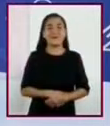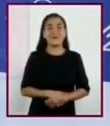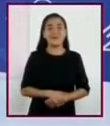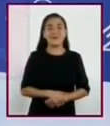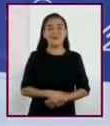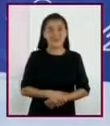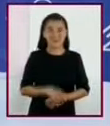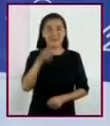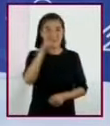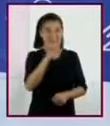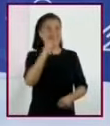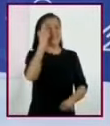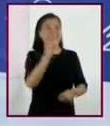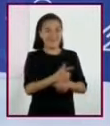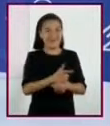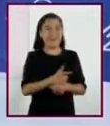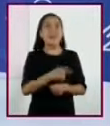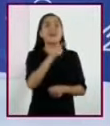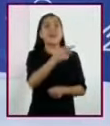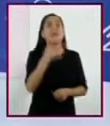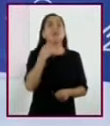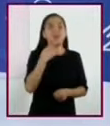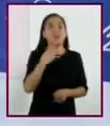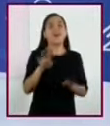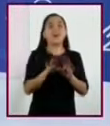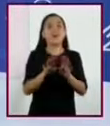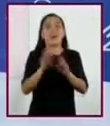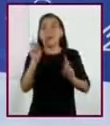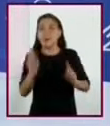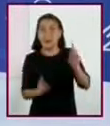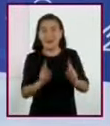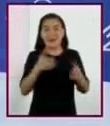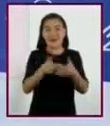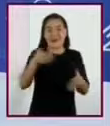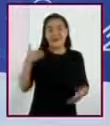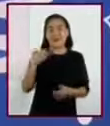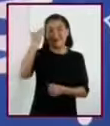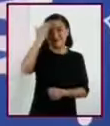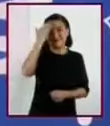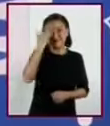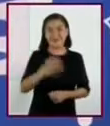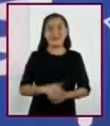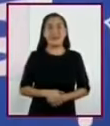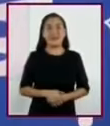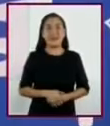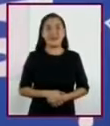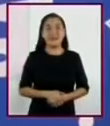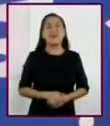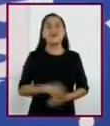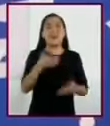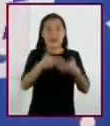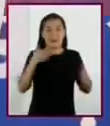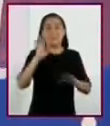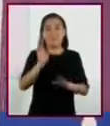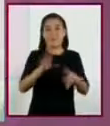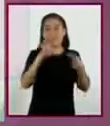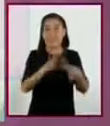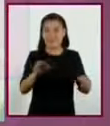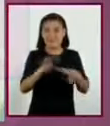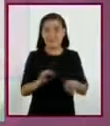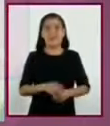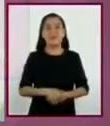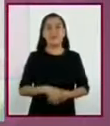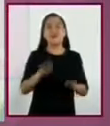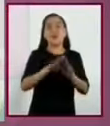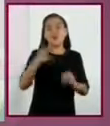Si te diste cuenta, utilizaste tu deducción y tus conocimientos previos. Como dijimos, solo pudimos construir